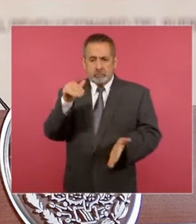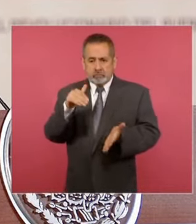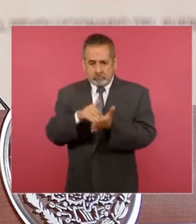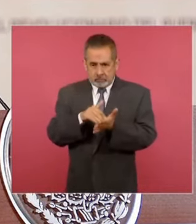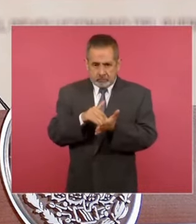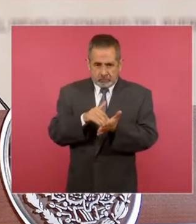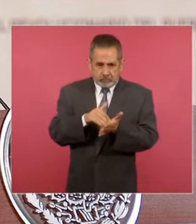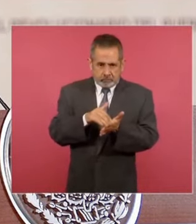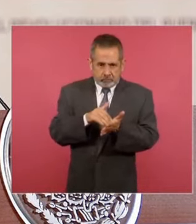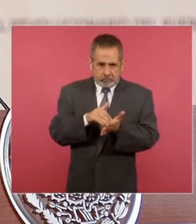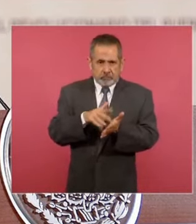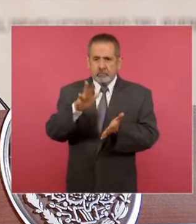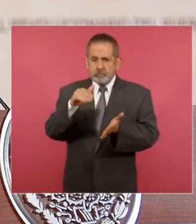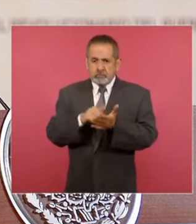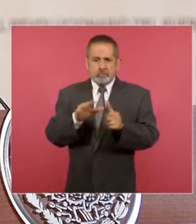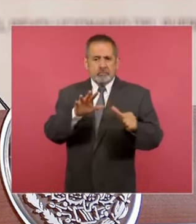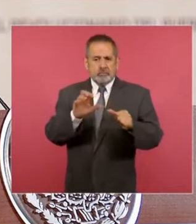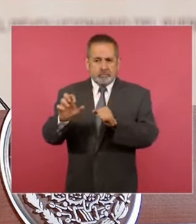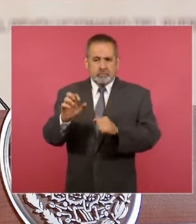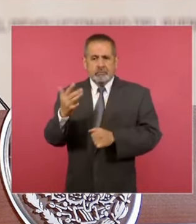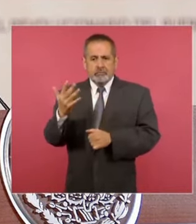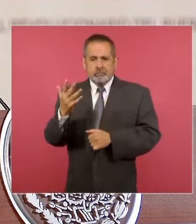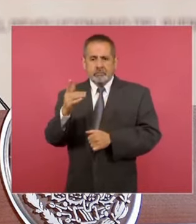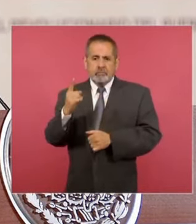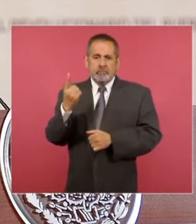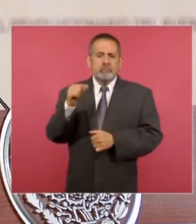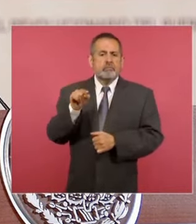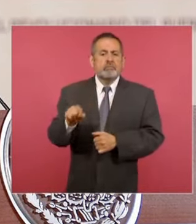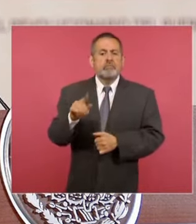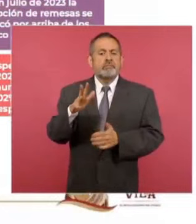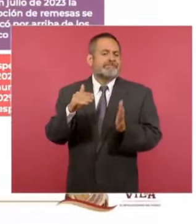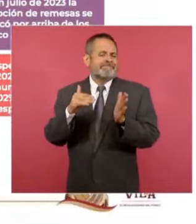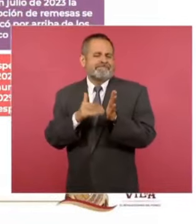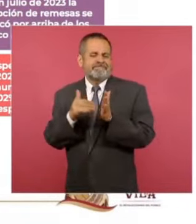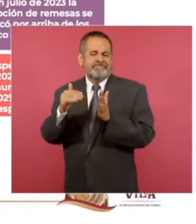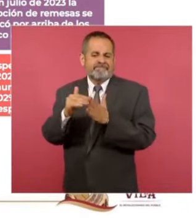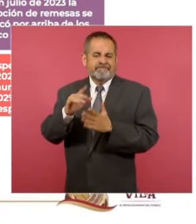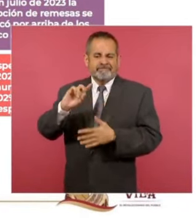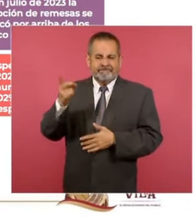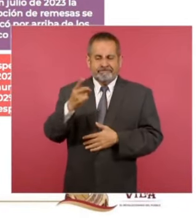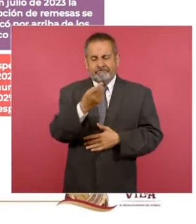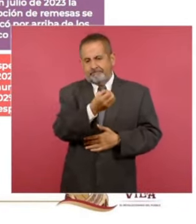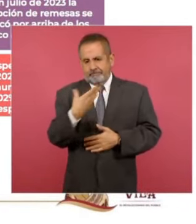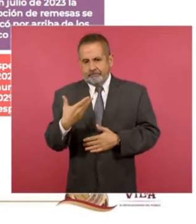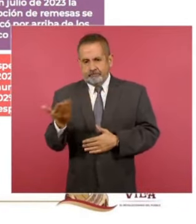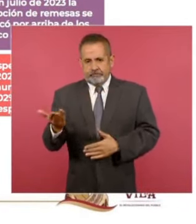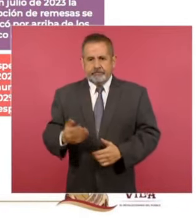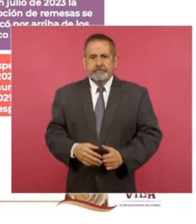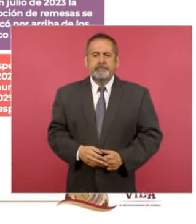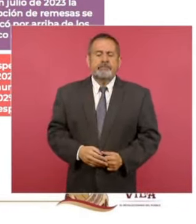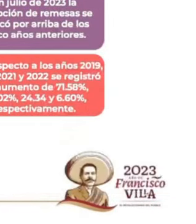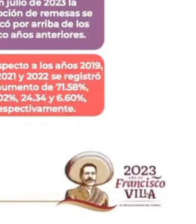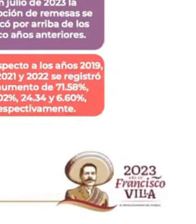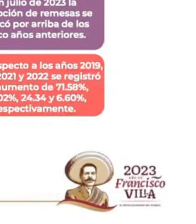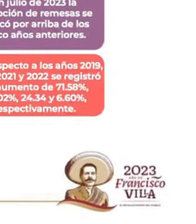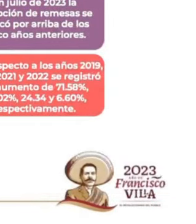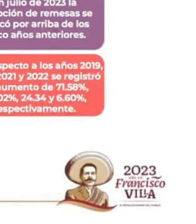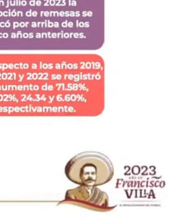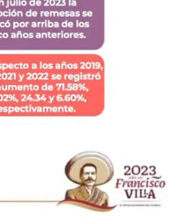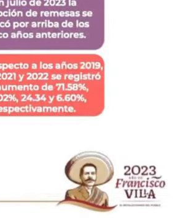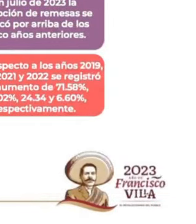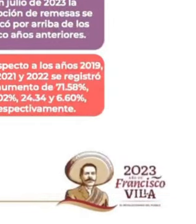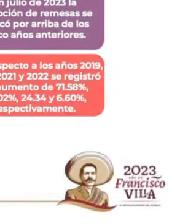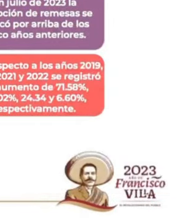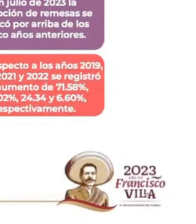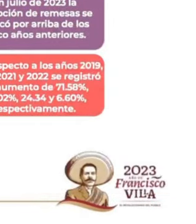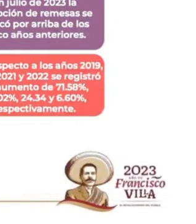mil, cinco mil 651.5 millones de dólares. Esto representó 71